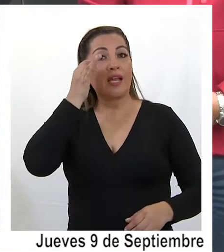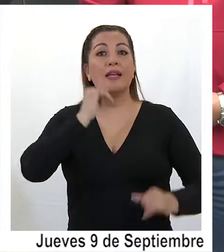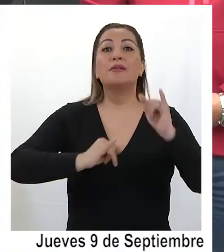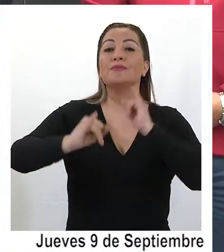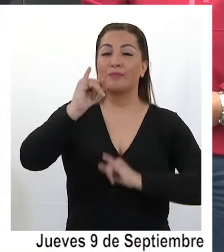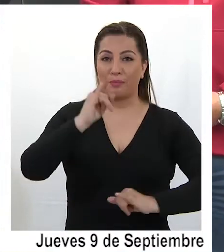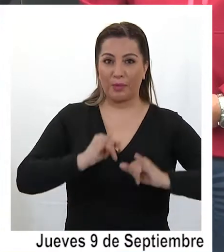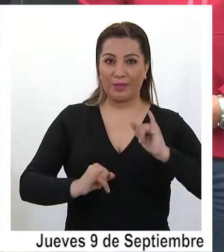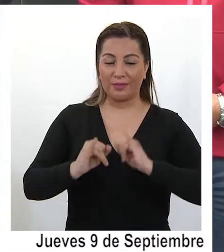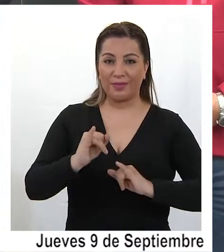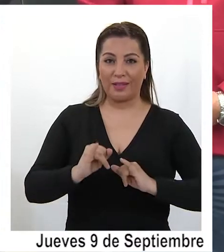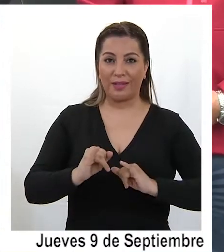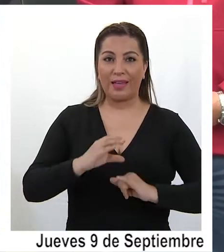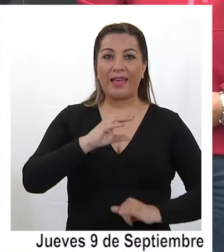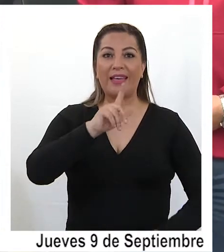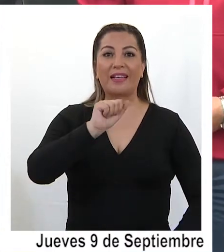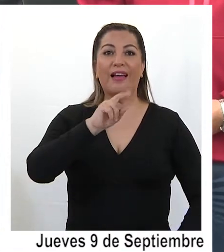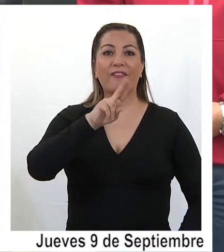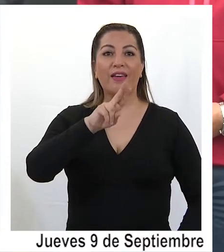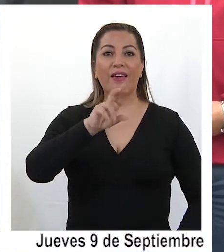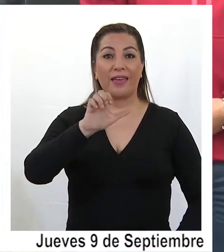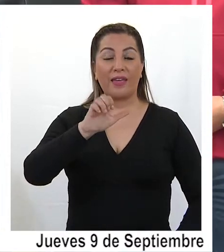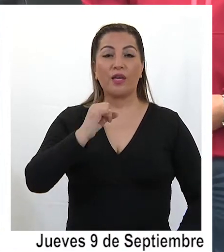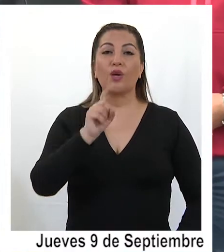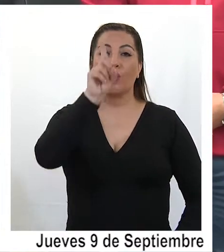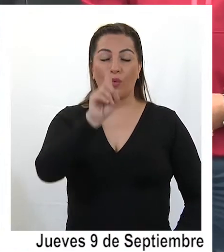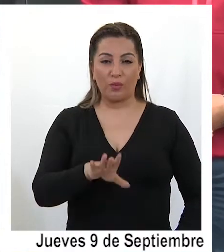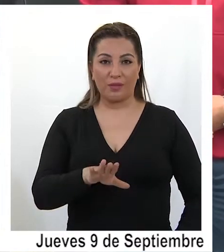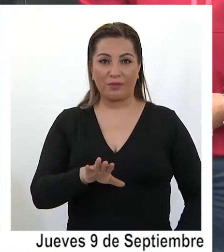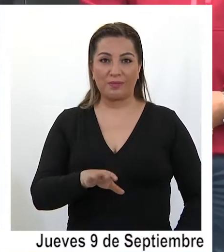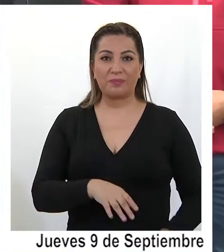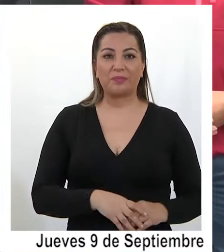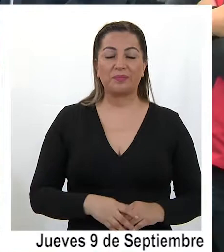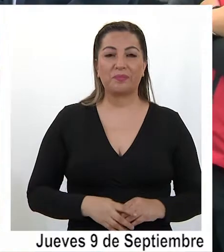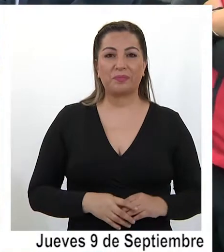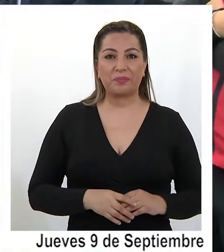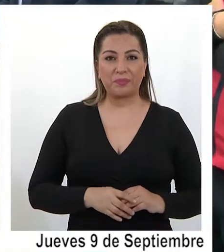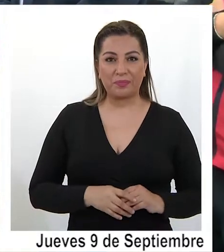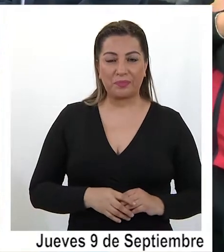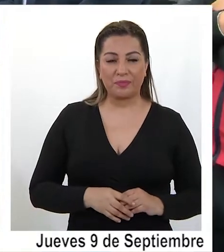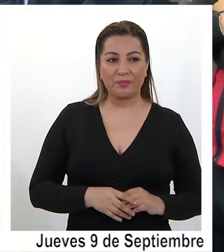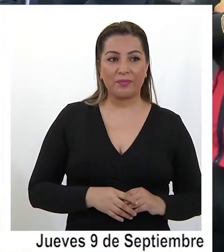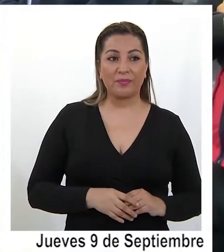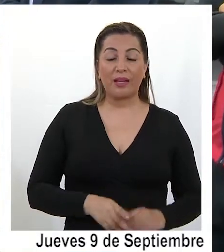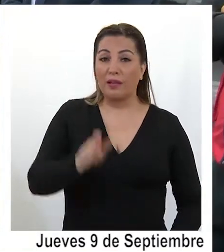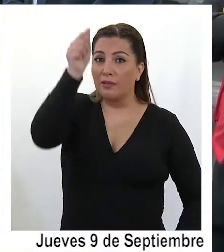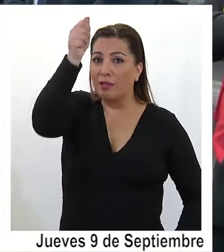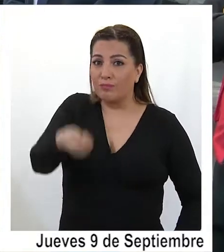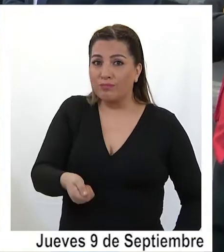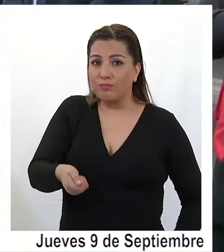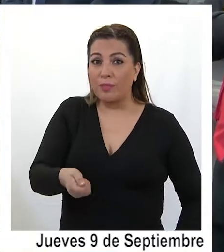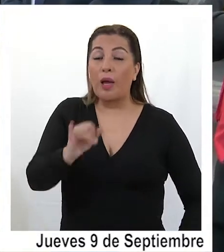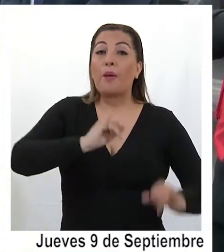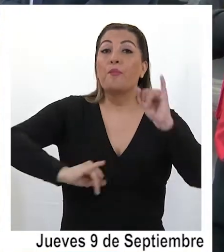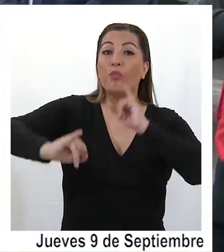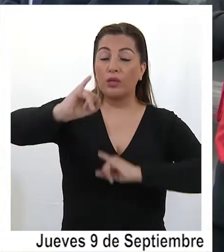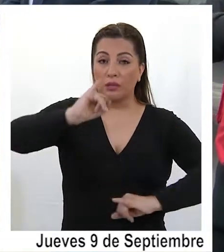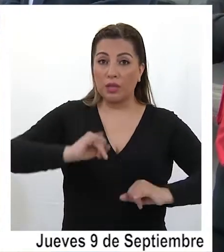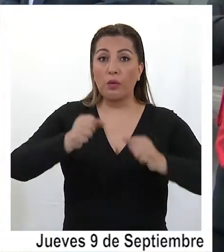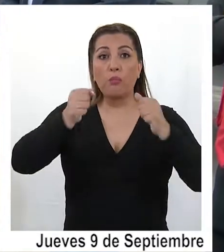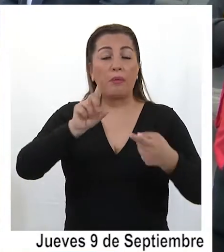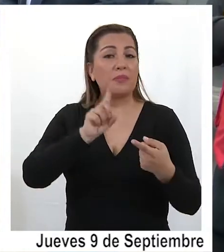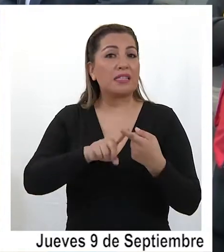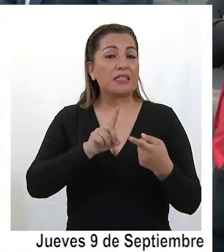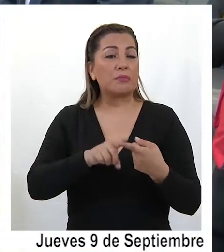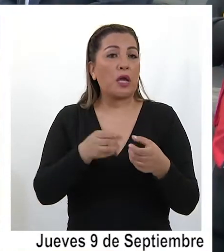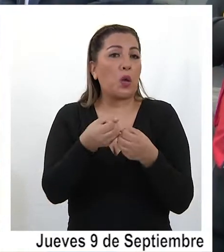forma virtual a esta clave única, agendando una hora. Si bien la subasta es electrónica y es posible